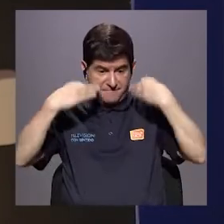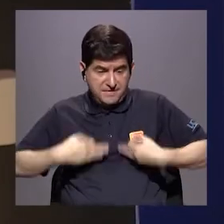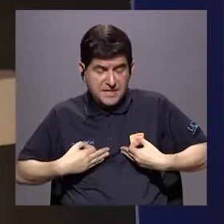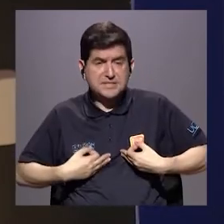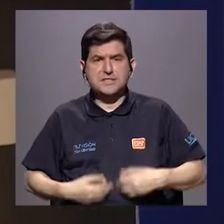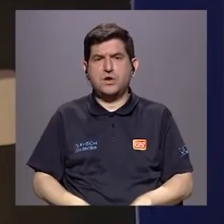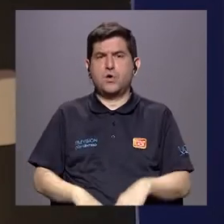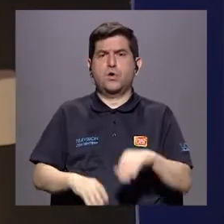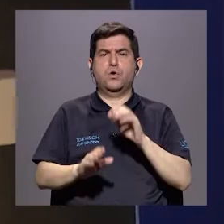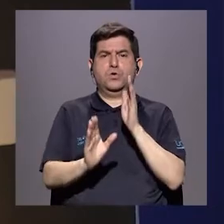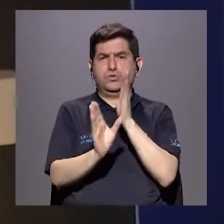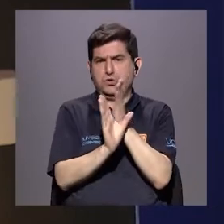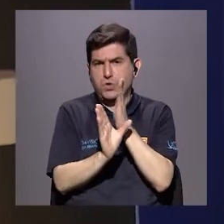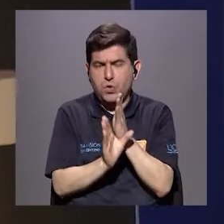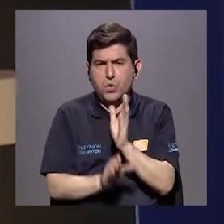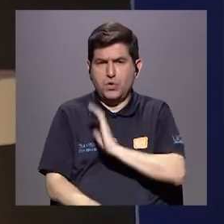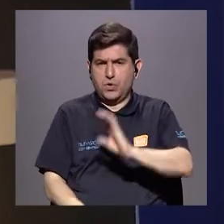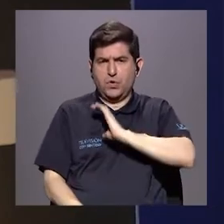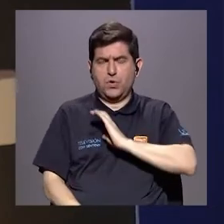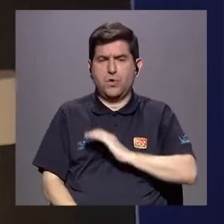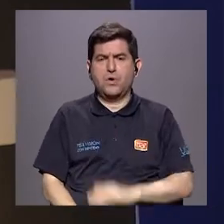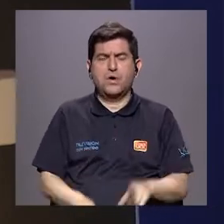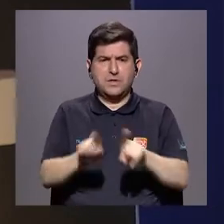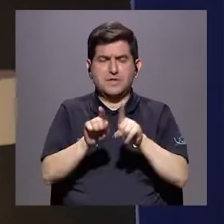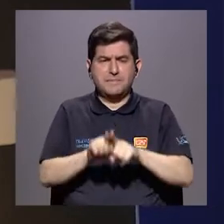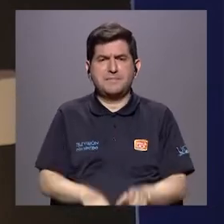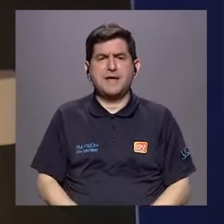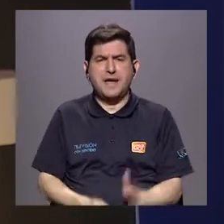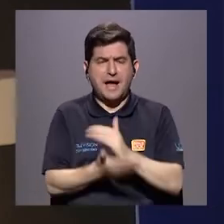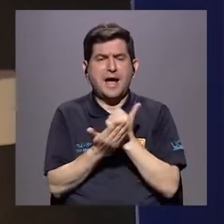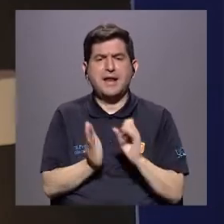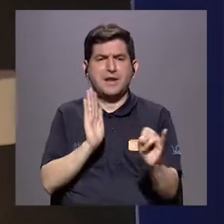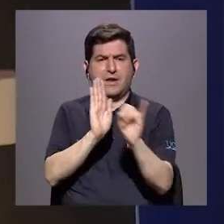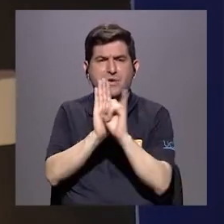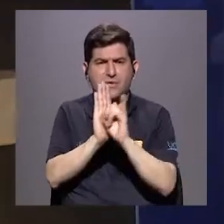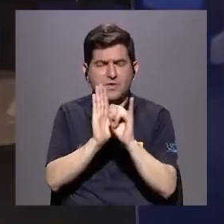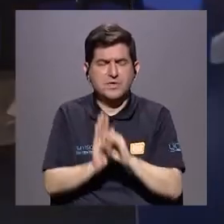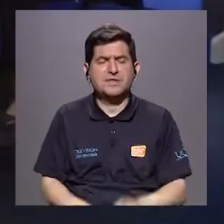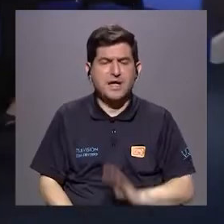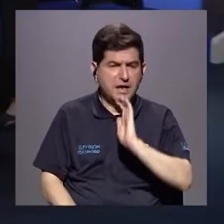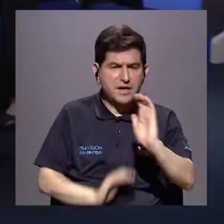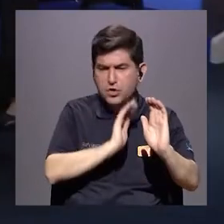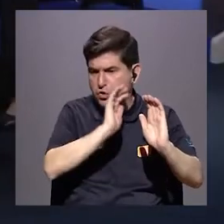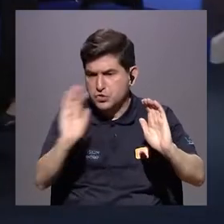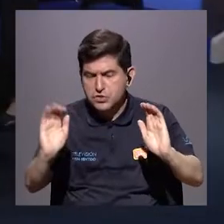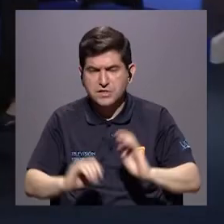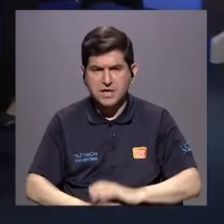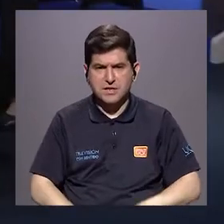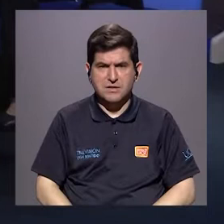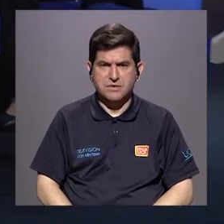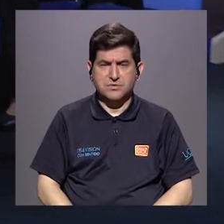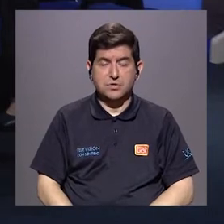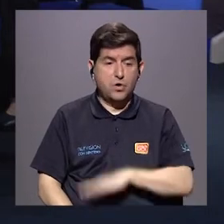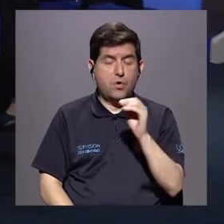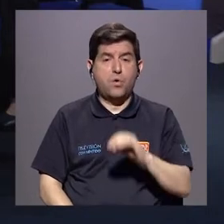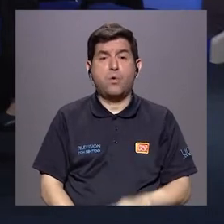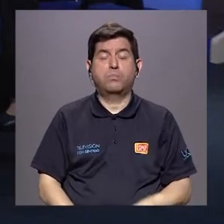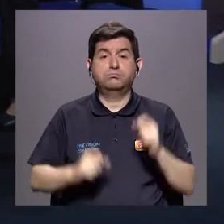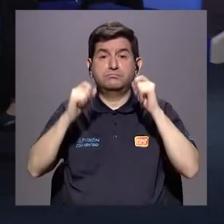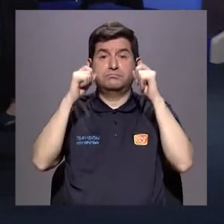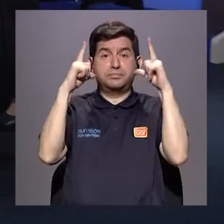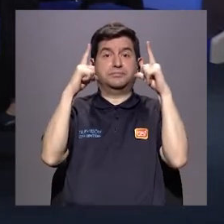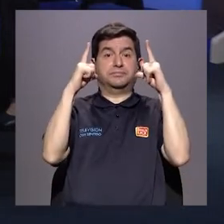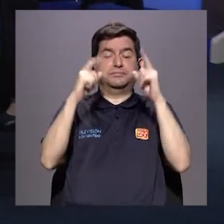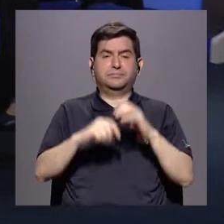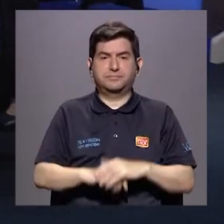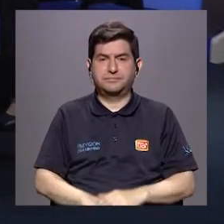psicológico o conductual que las personas puedan identificar en algún niño, niña o adolescente para decir, o por lo menos para encender la luz